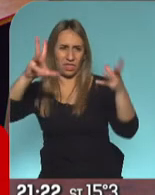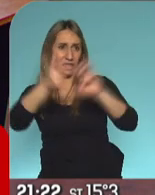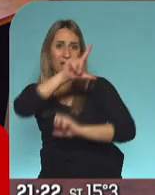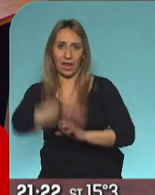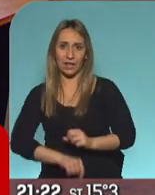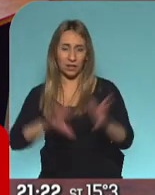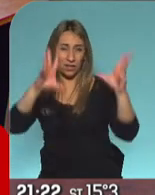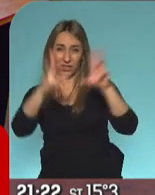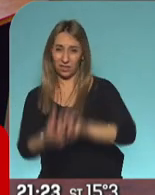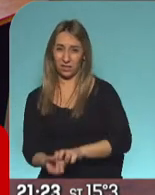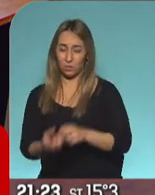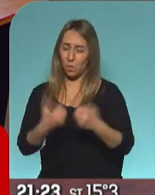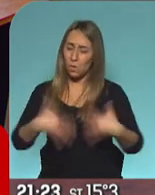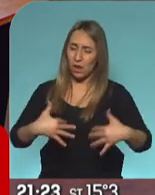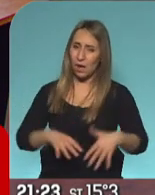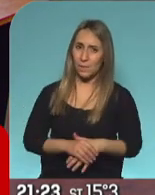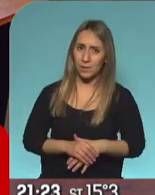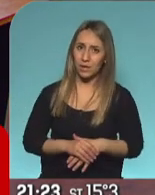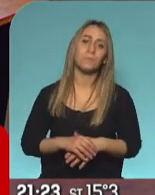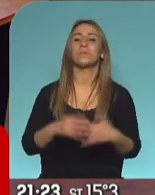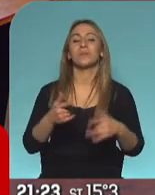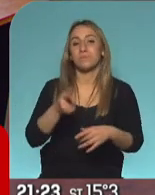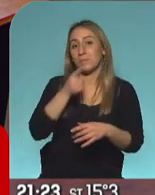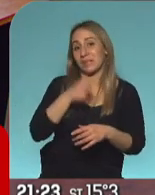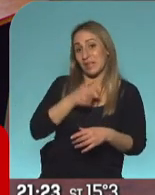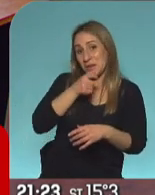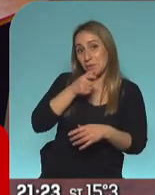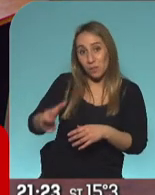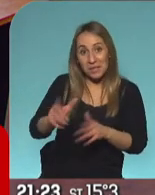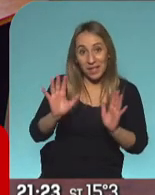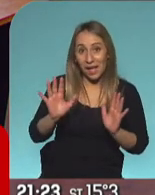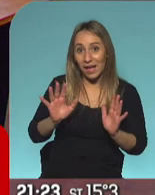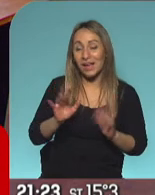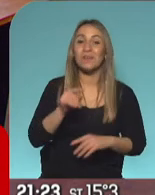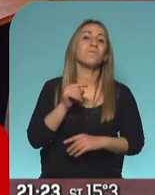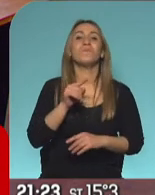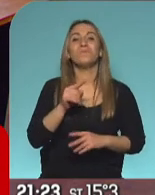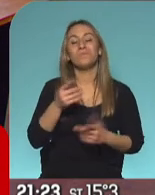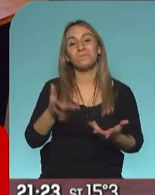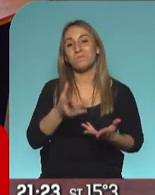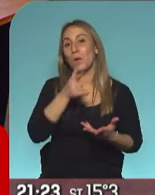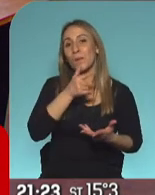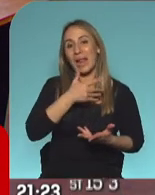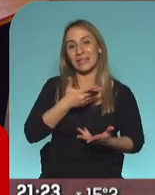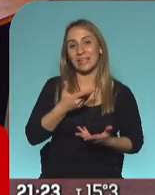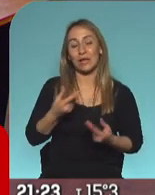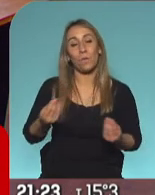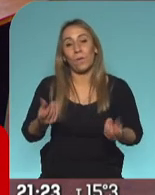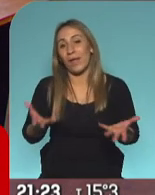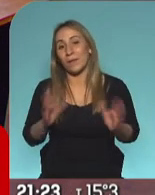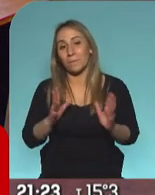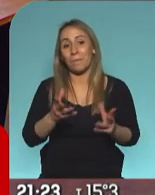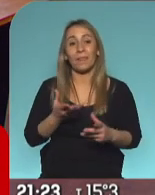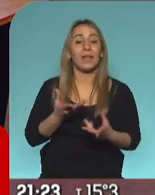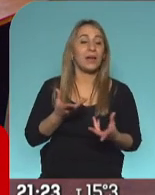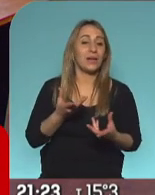muy grande, entonces, creo que bueno, no sé si esto responde a tu pregunta, pero me parece que, qué bueno, que tender la mano